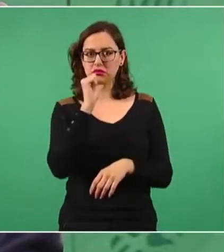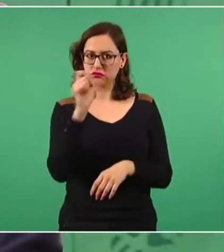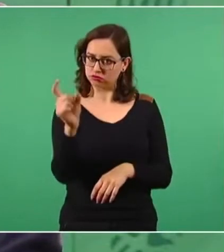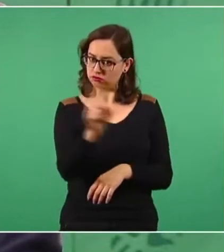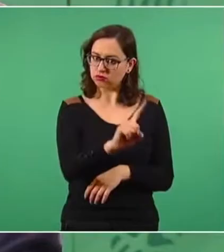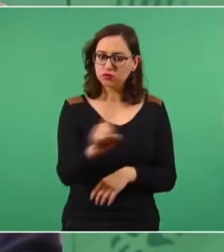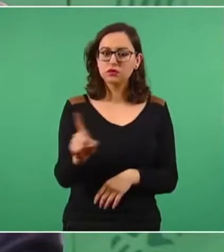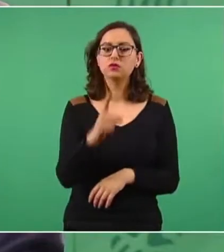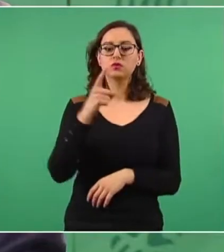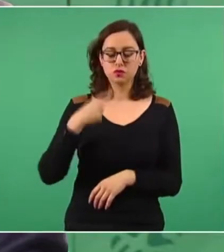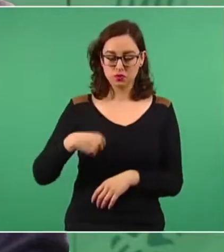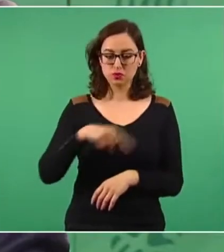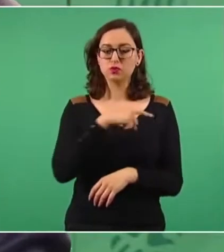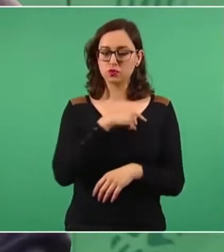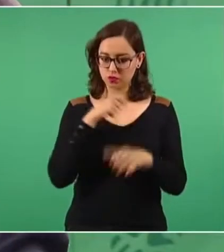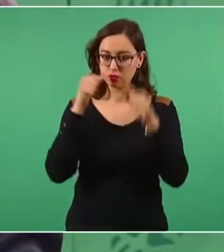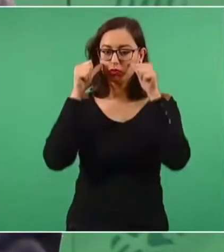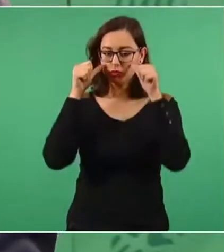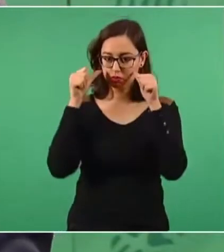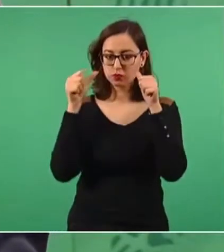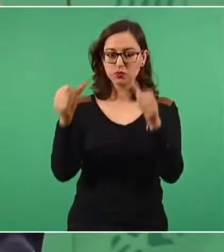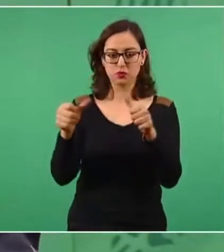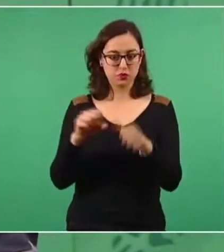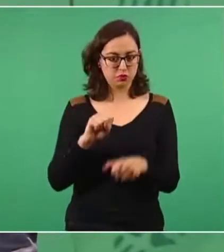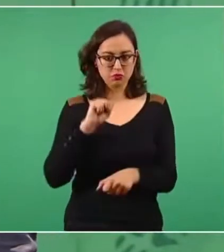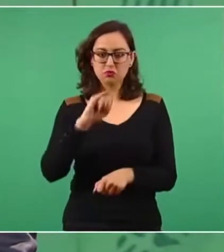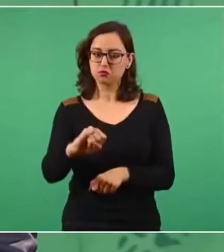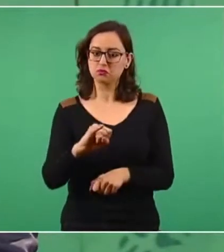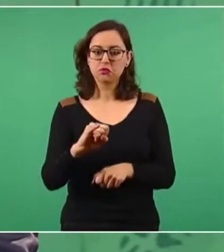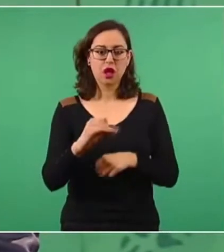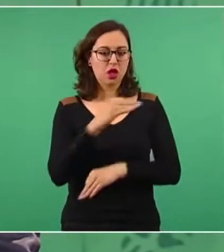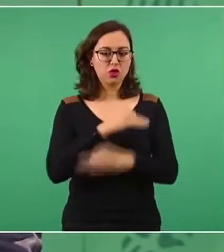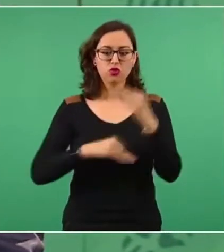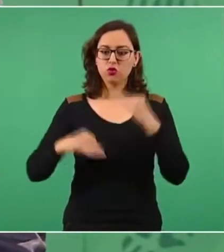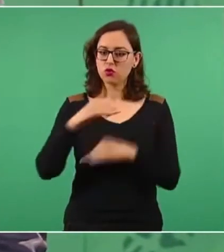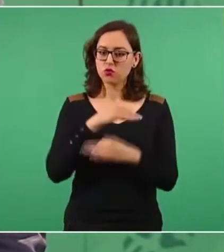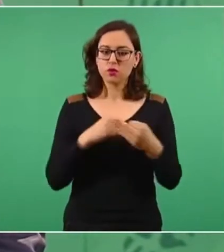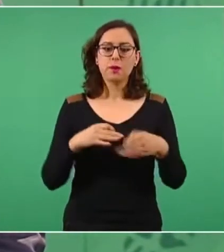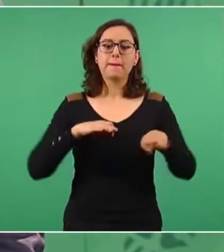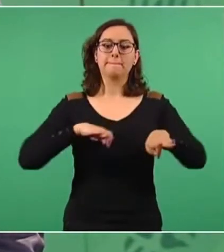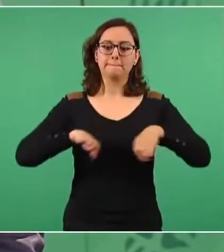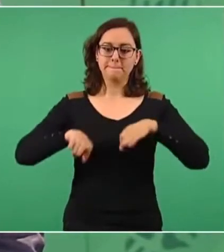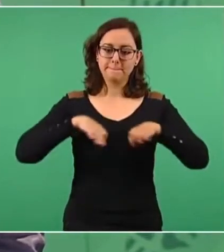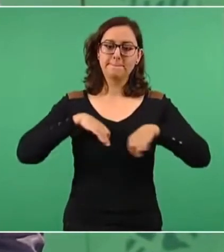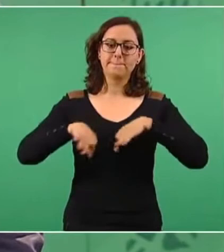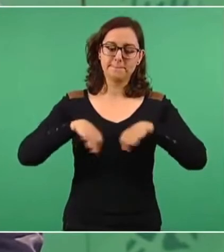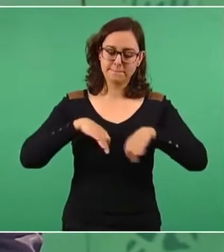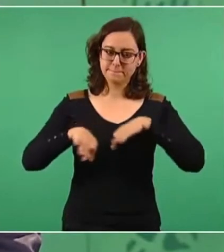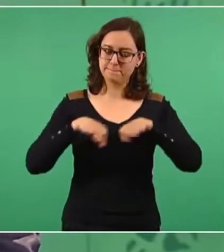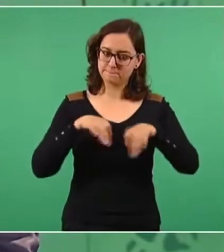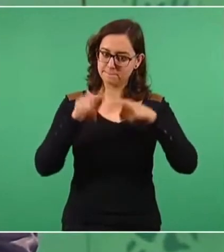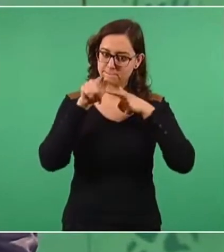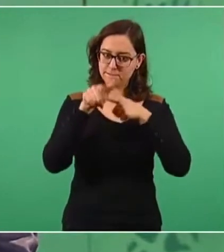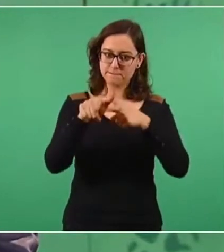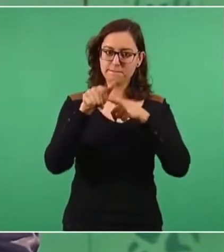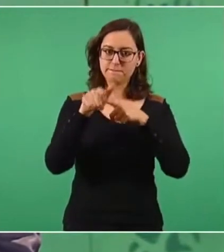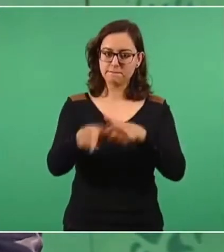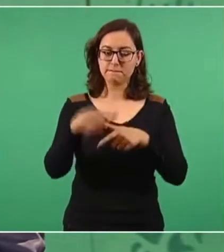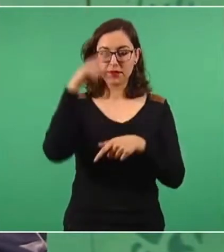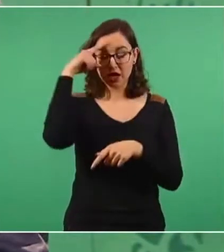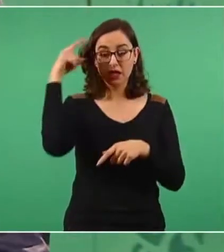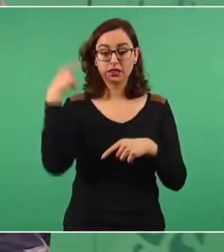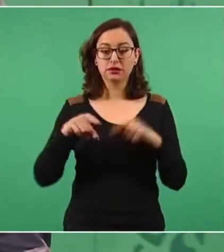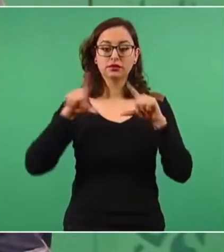olvidados, porque nosotros estamos trabajando para que toda la población